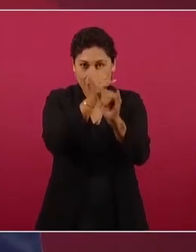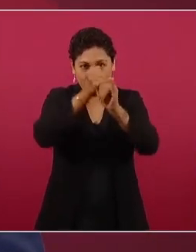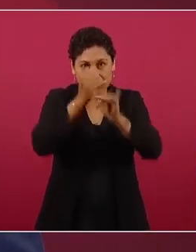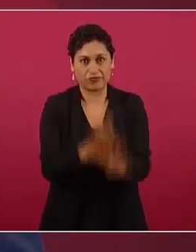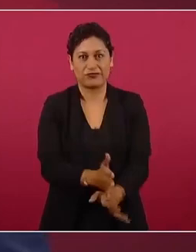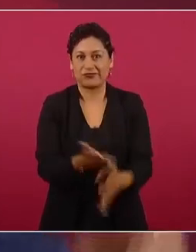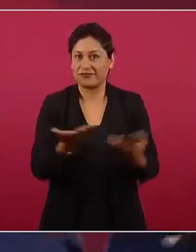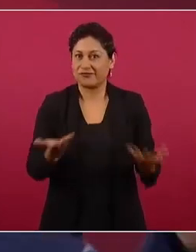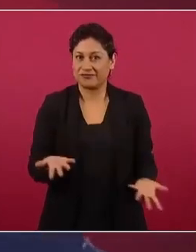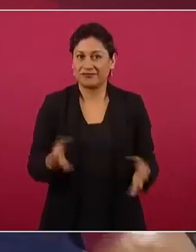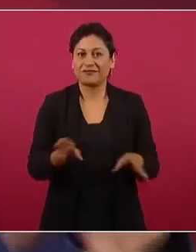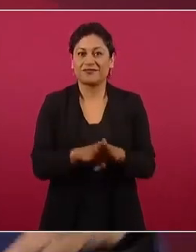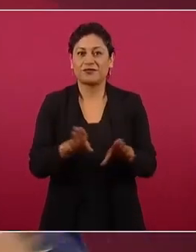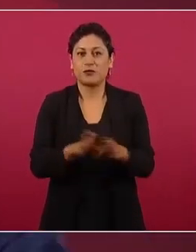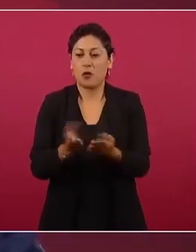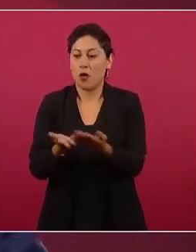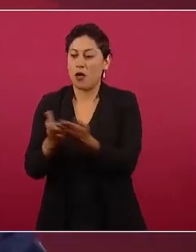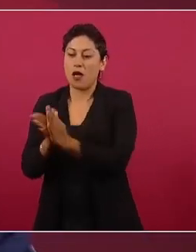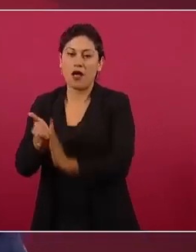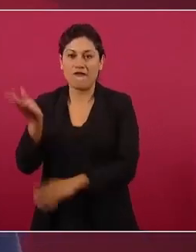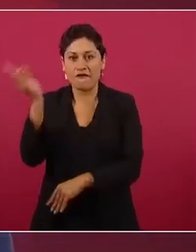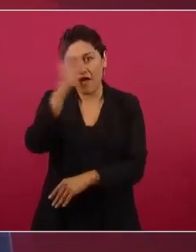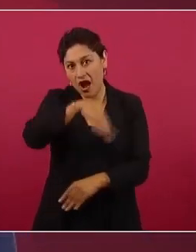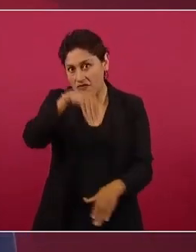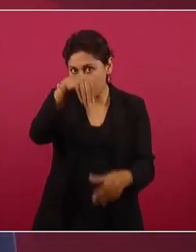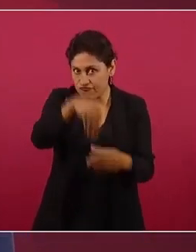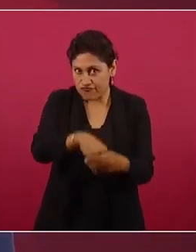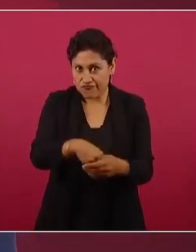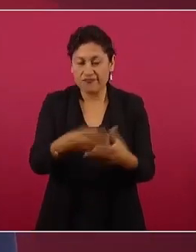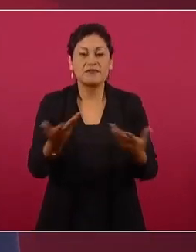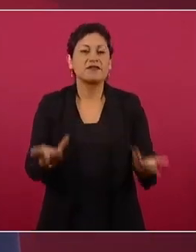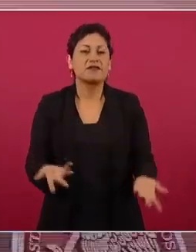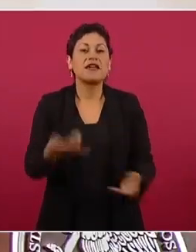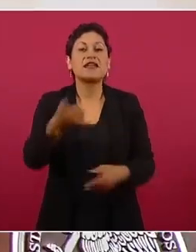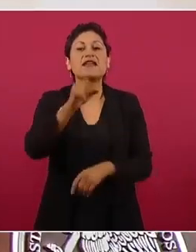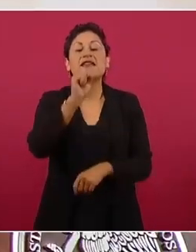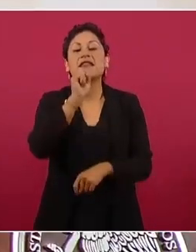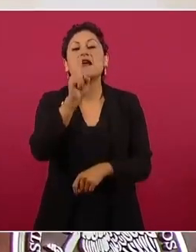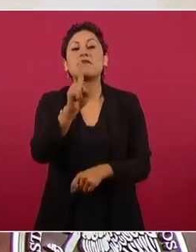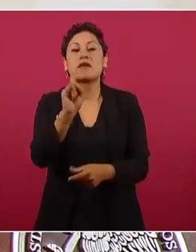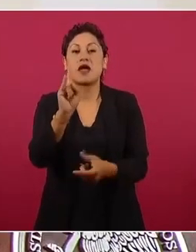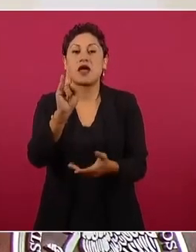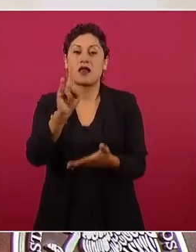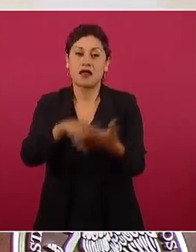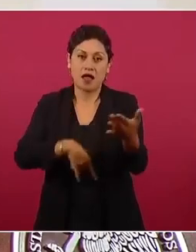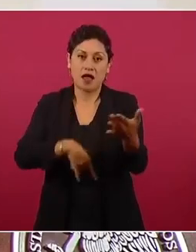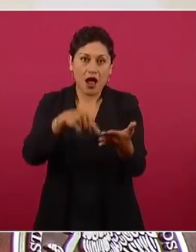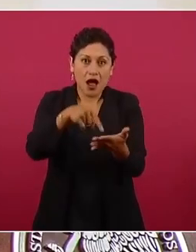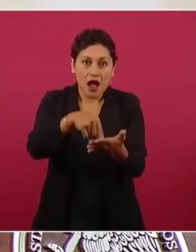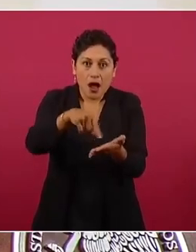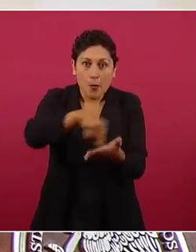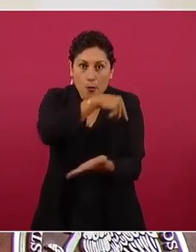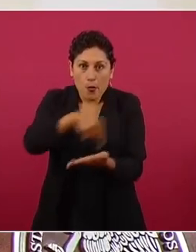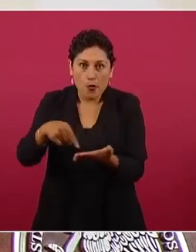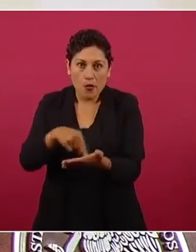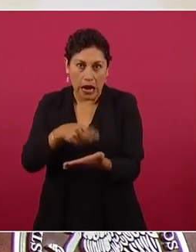del relleno de las urnas, la falsificación de las actas, el fraude